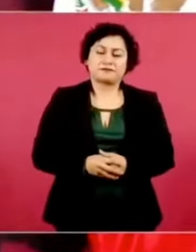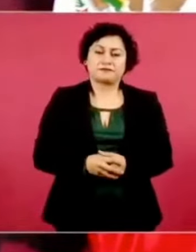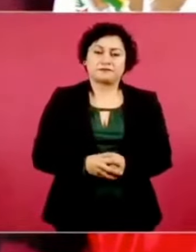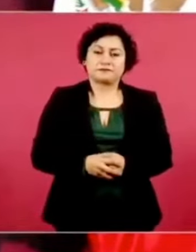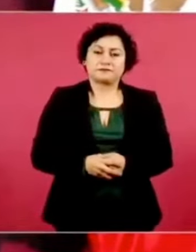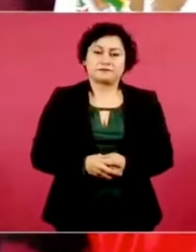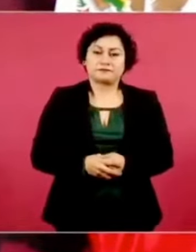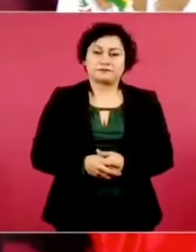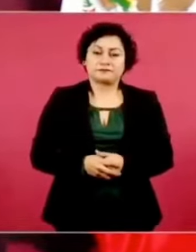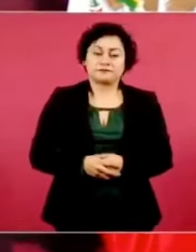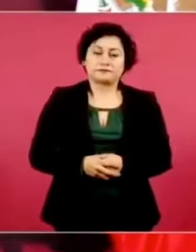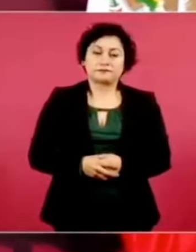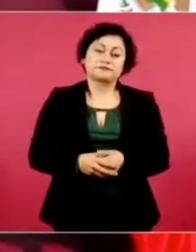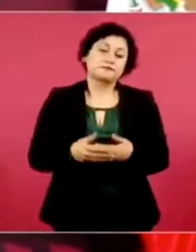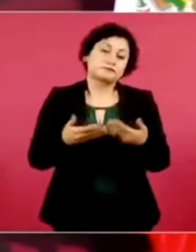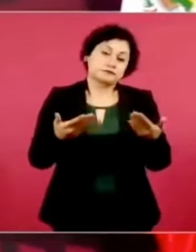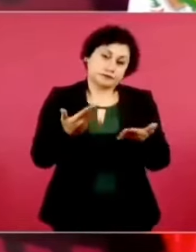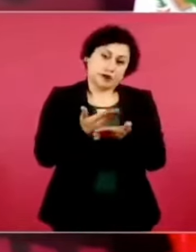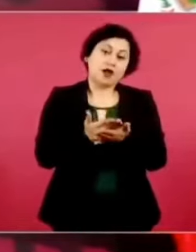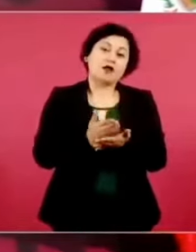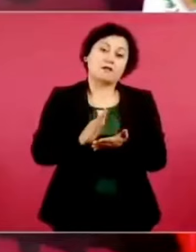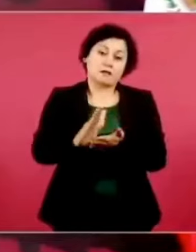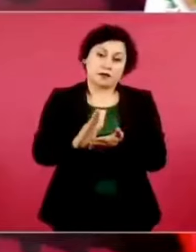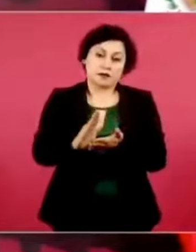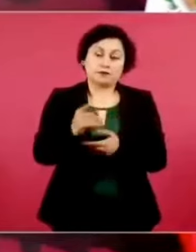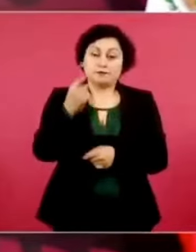Y tenerle mucha confianza a la gente.